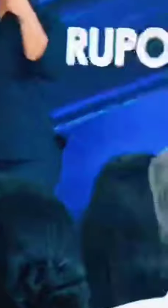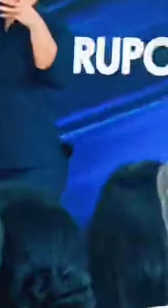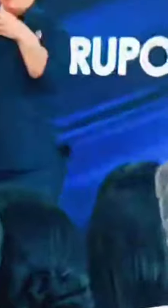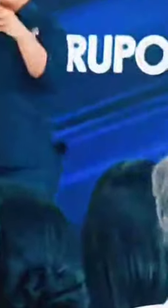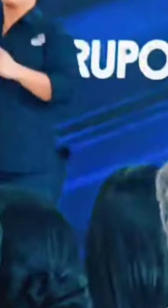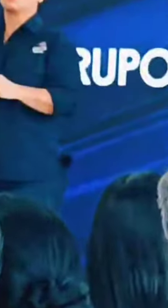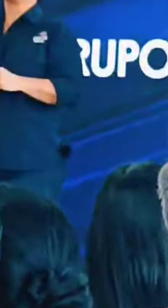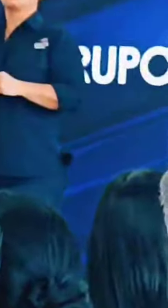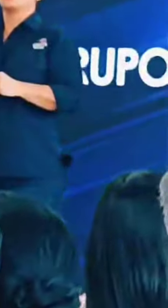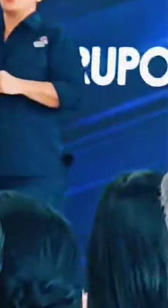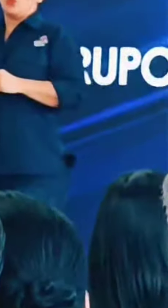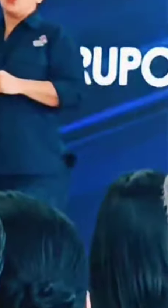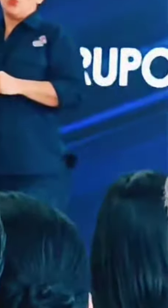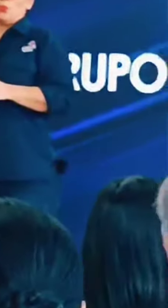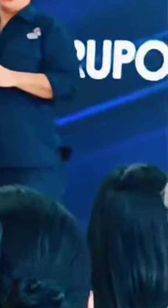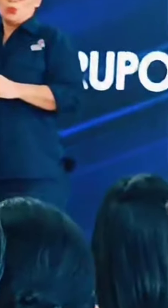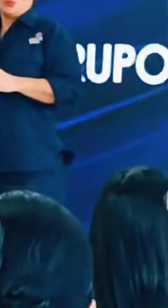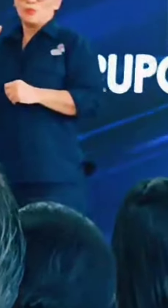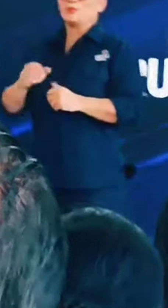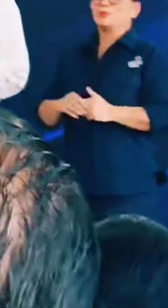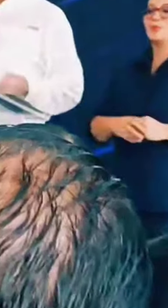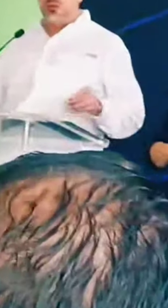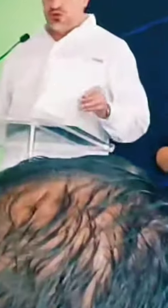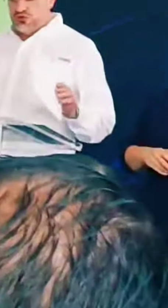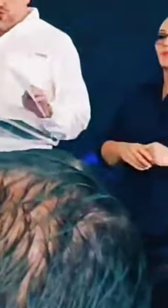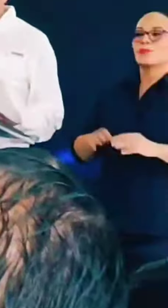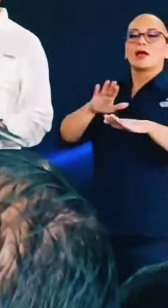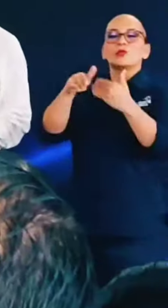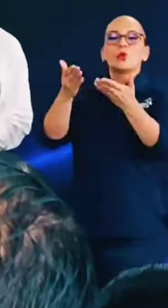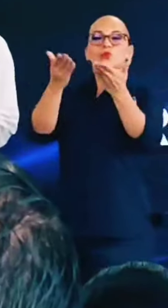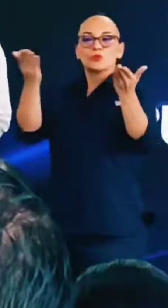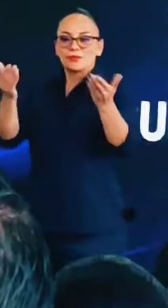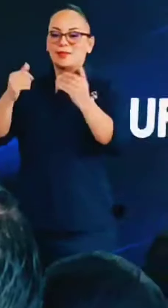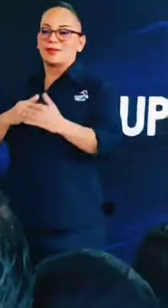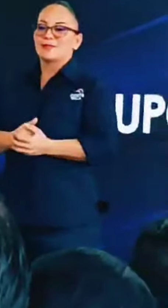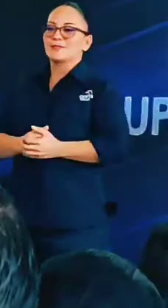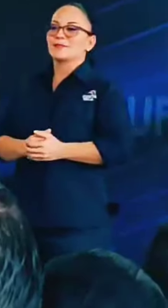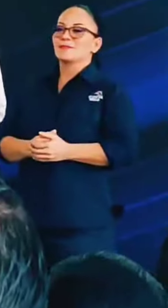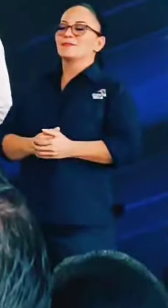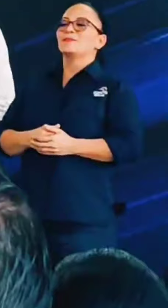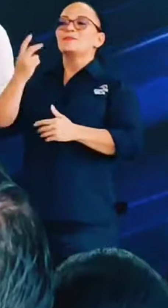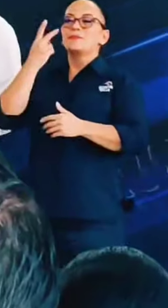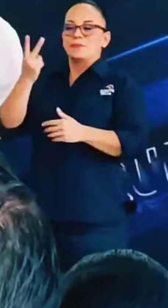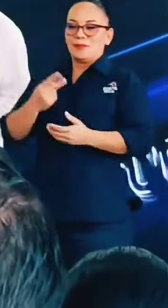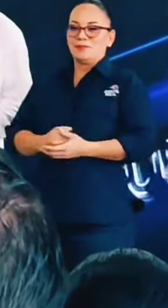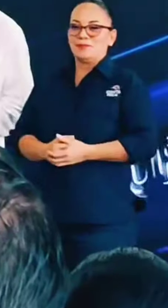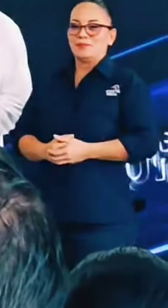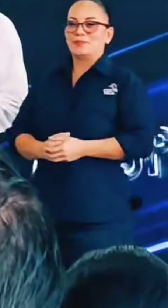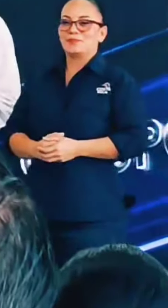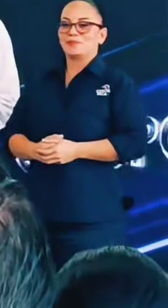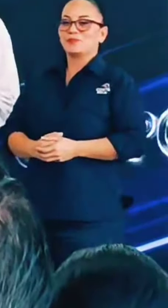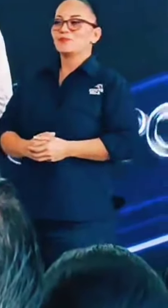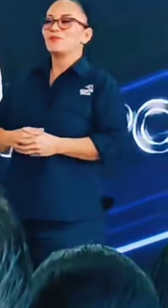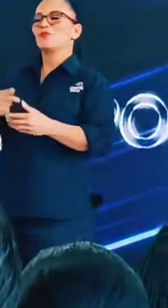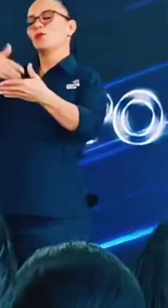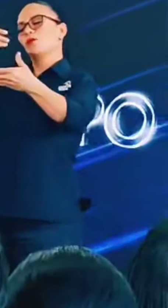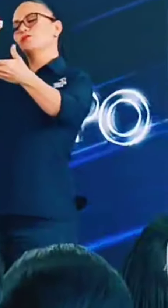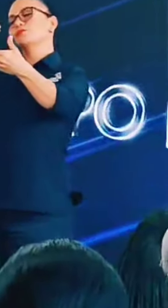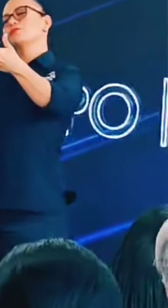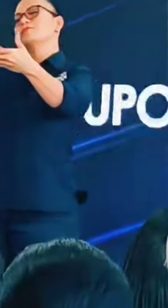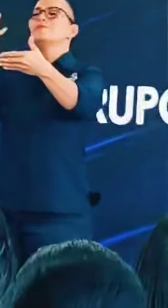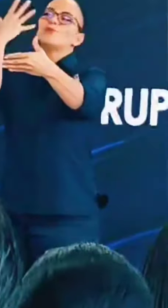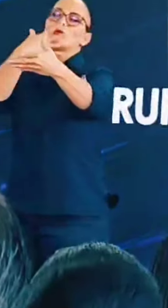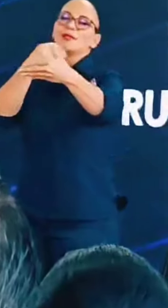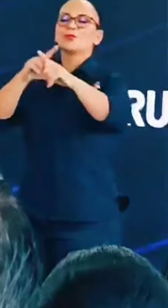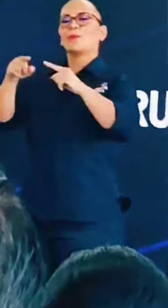de la unidad social cristiana de todos ustedes. Entonces, vean, aquí yo tengo un discurso muy bonito, pero